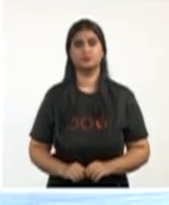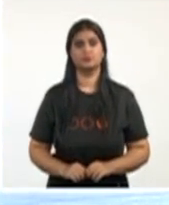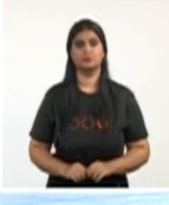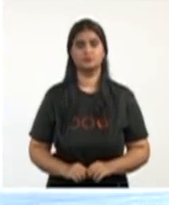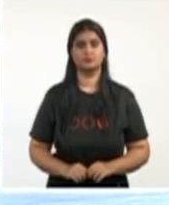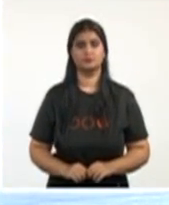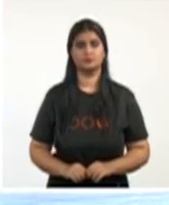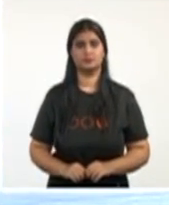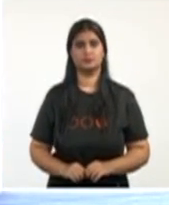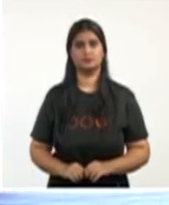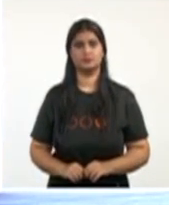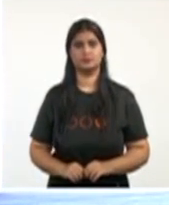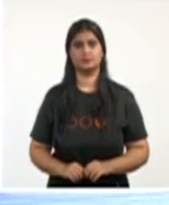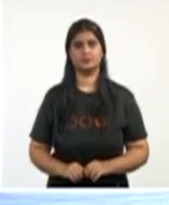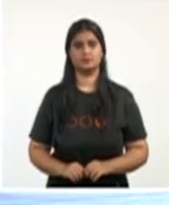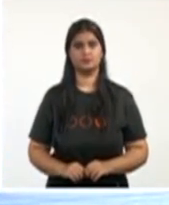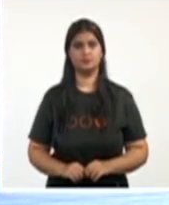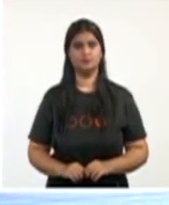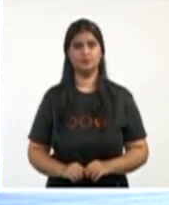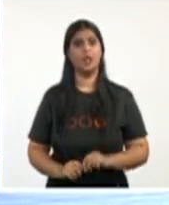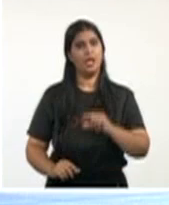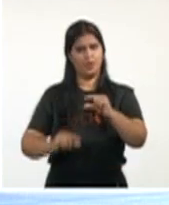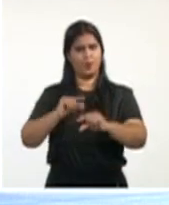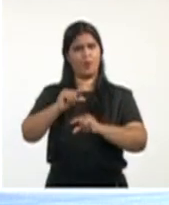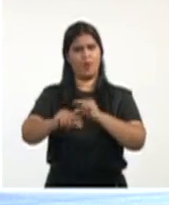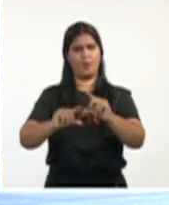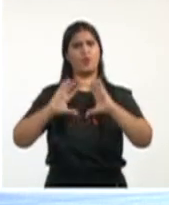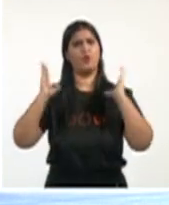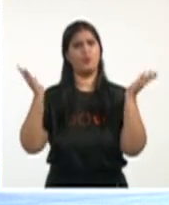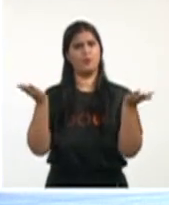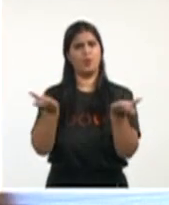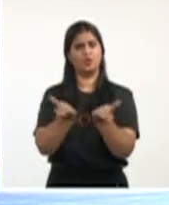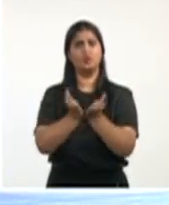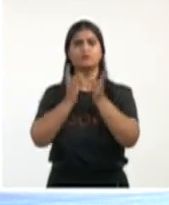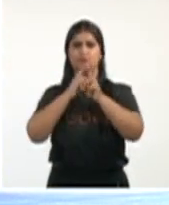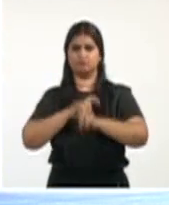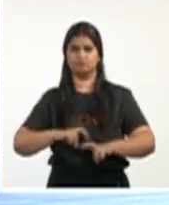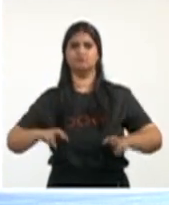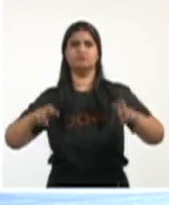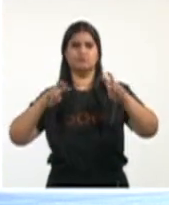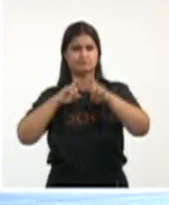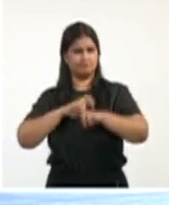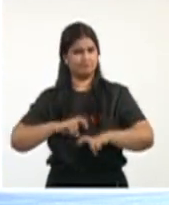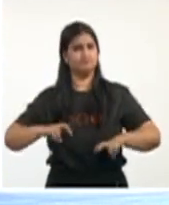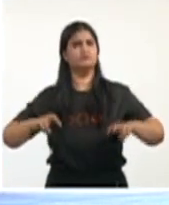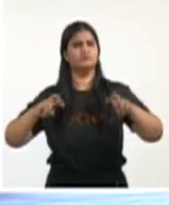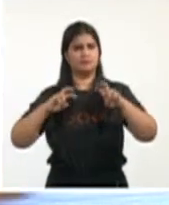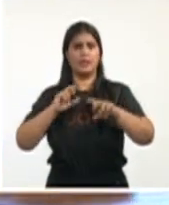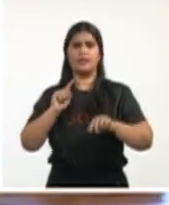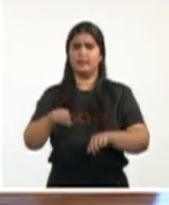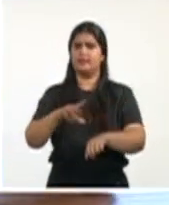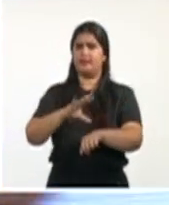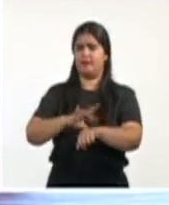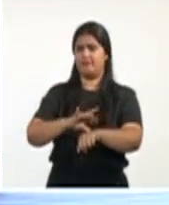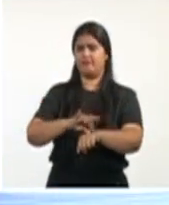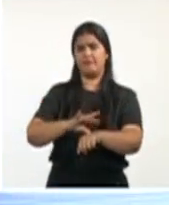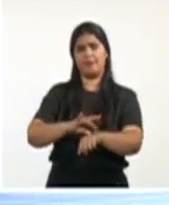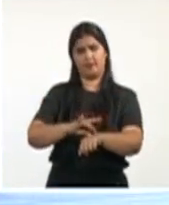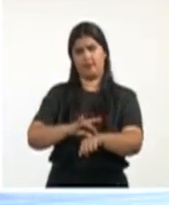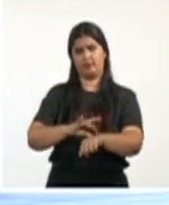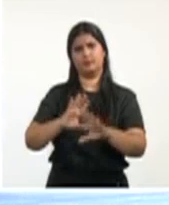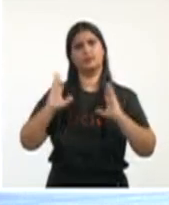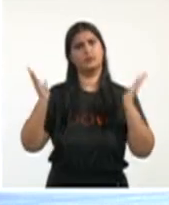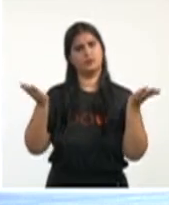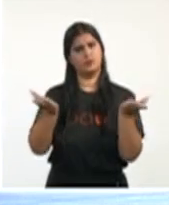conocimiento sobre esta enfermedad, lo que está sucediendo y en función de ello ir